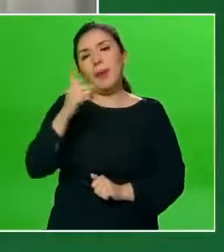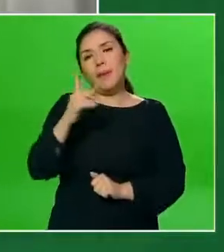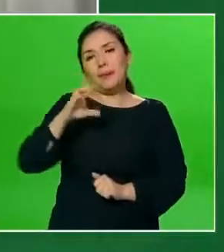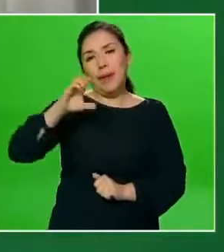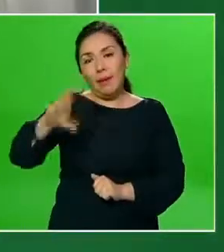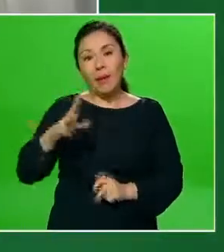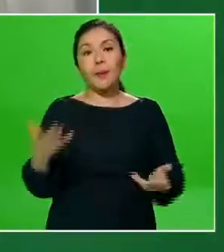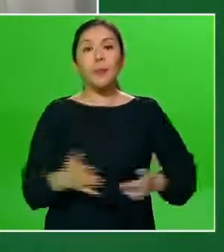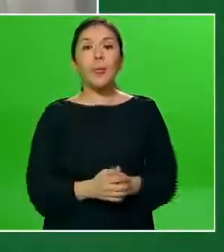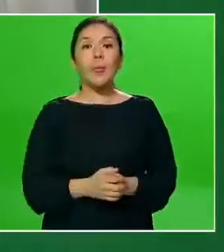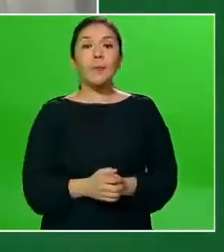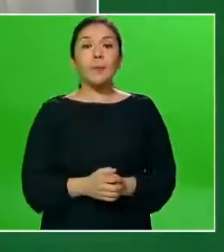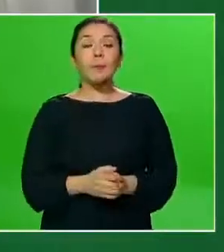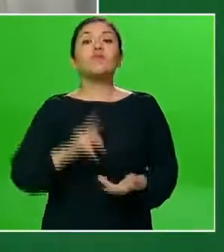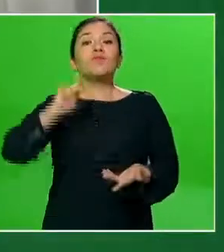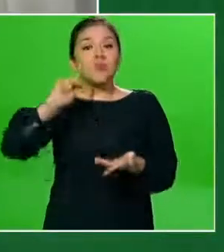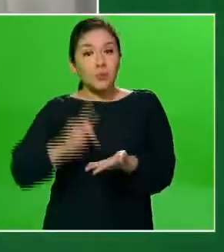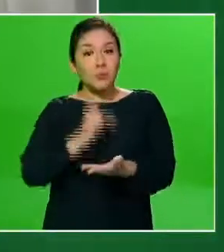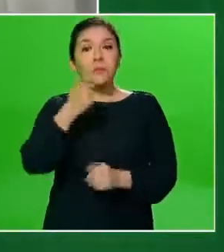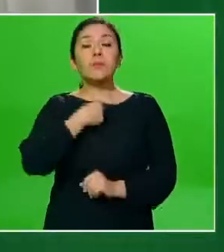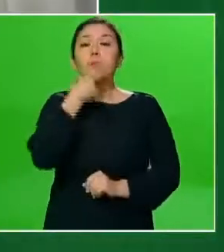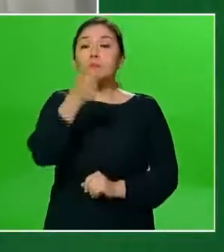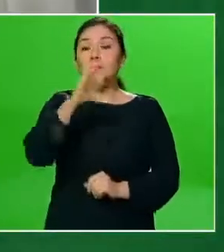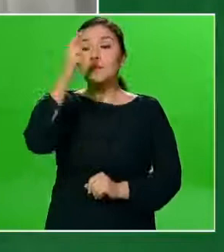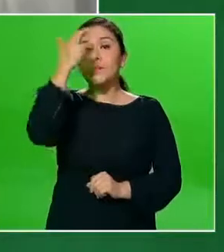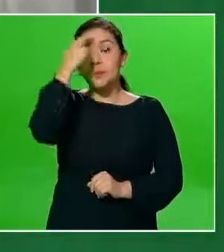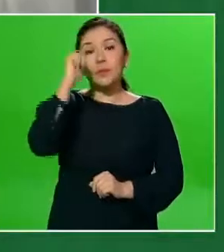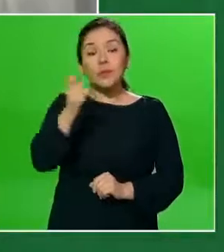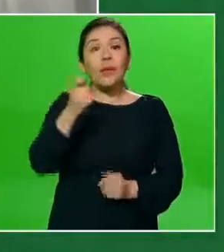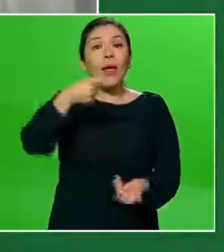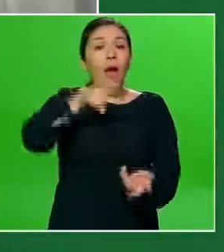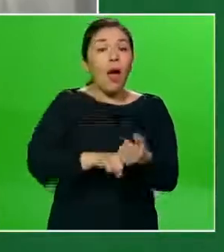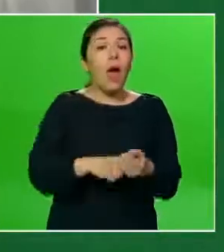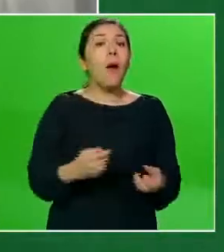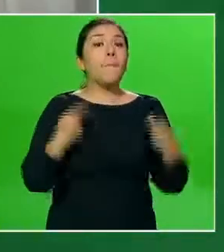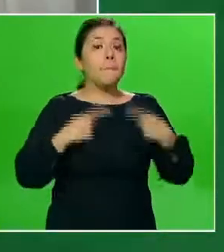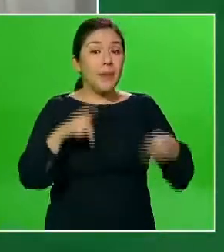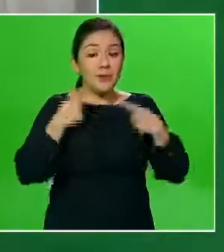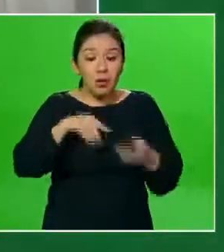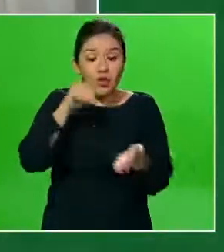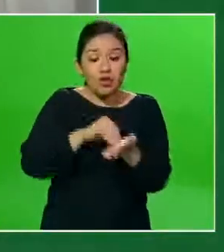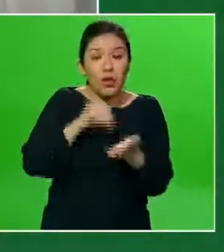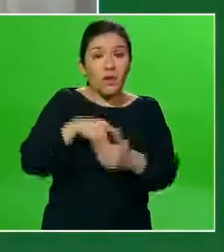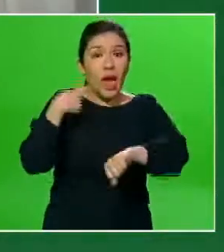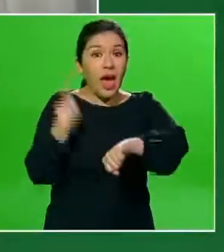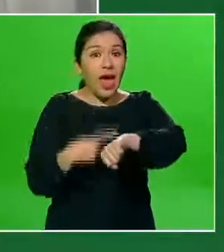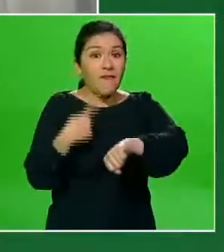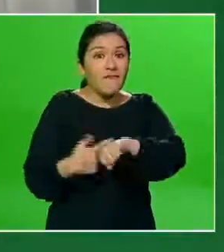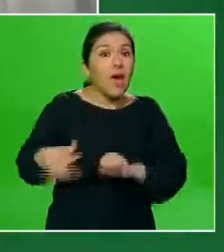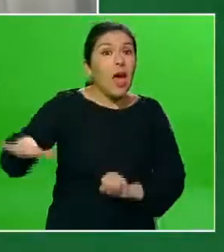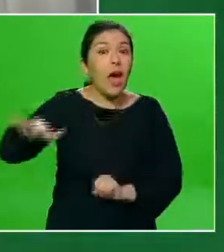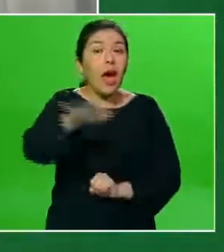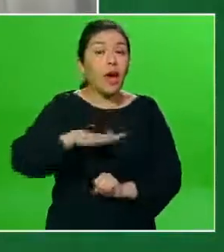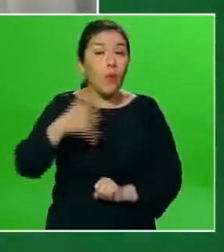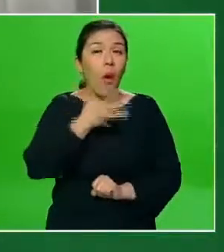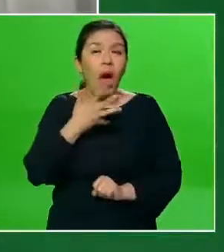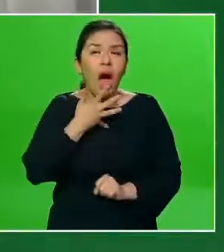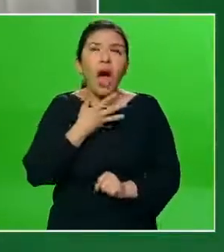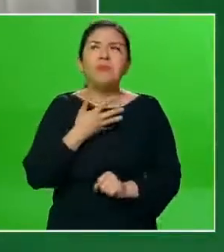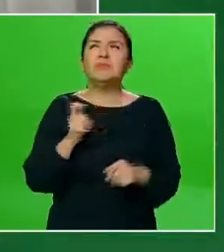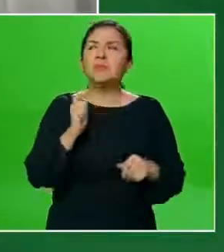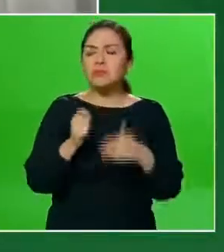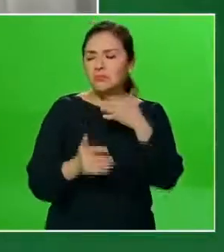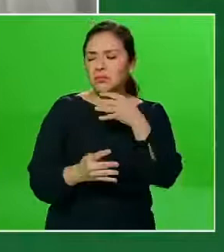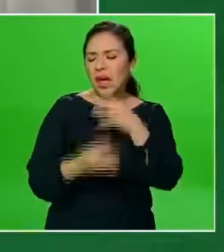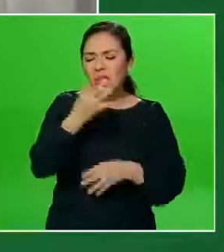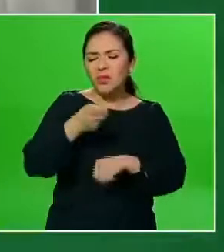Y bueno, nuevamente recordar que dentro de los casos activos estimados, es decir, los casos que en los últimos 14